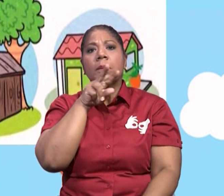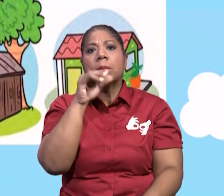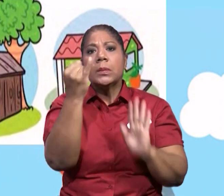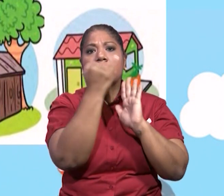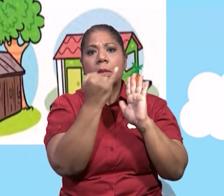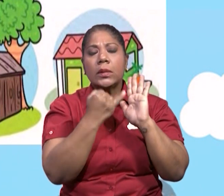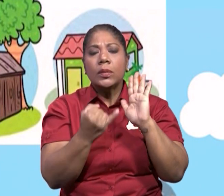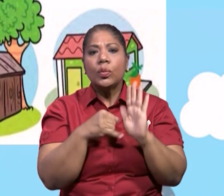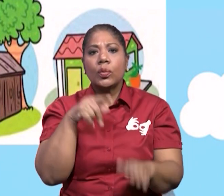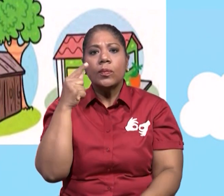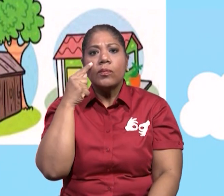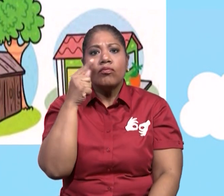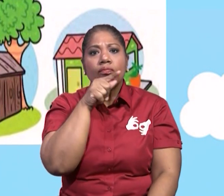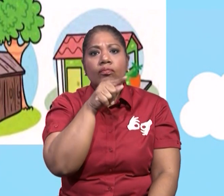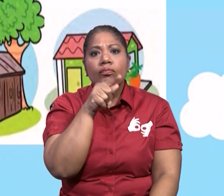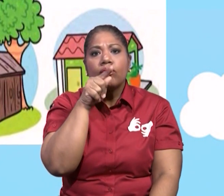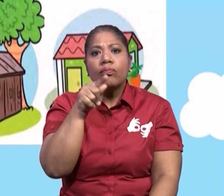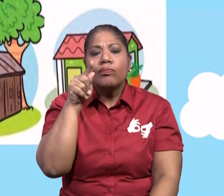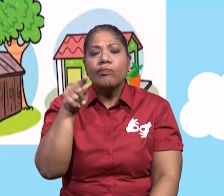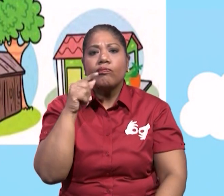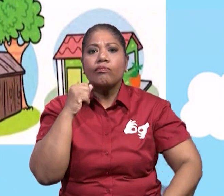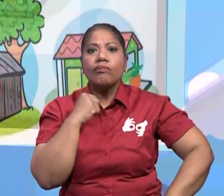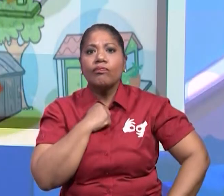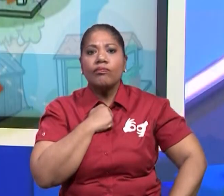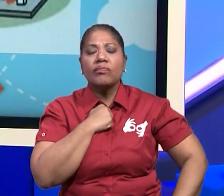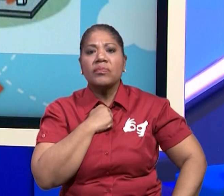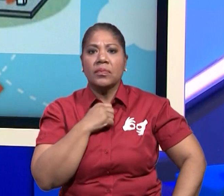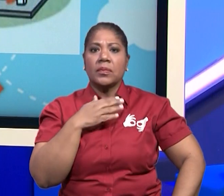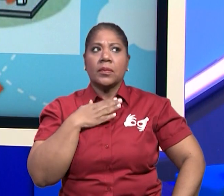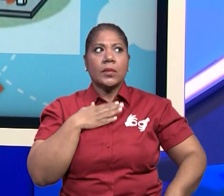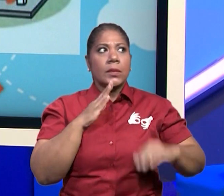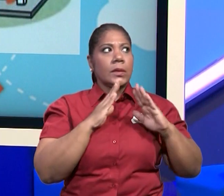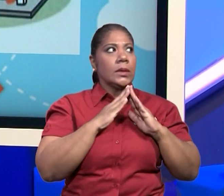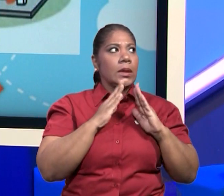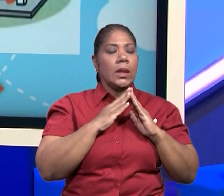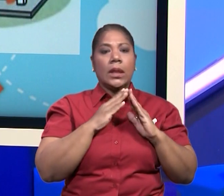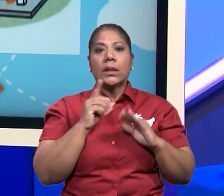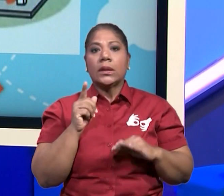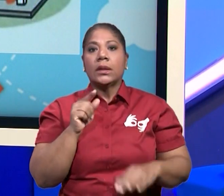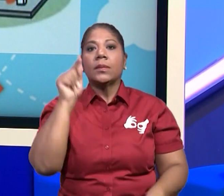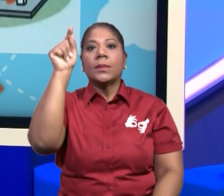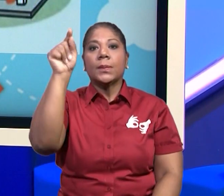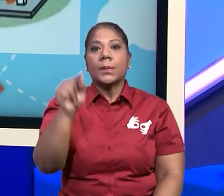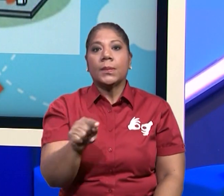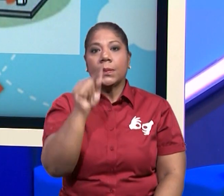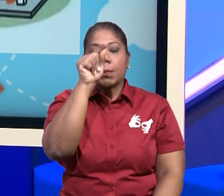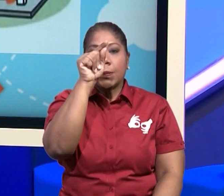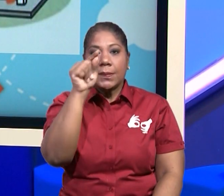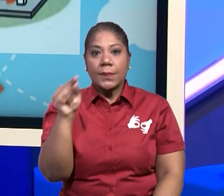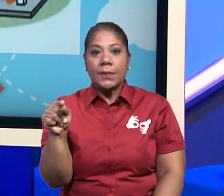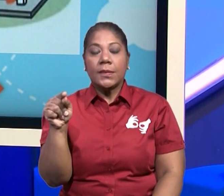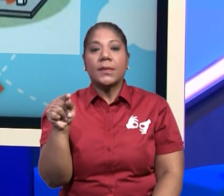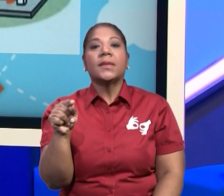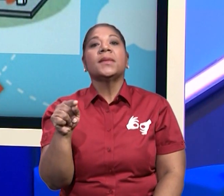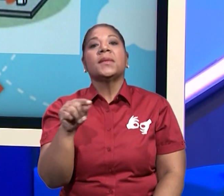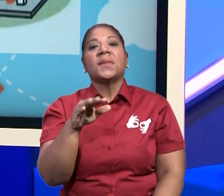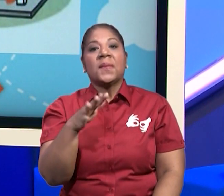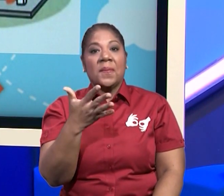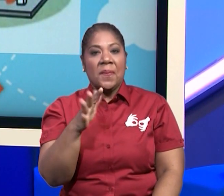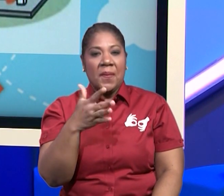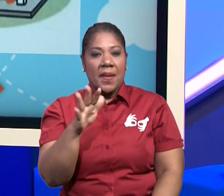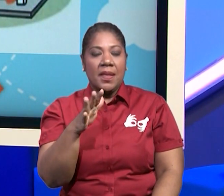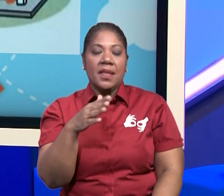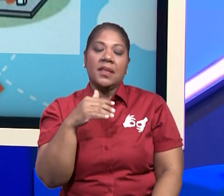viviendas que tenemos en pantalla y él le va a poner una crucecita a la casa que